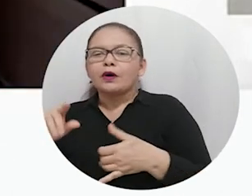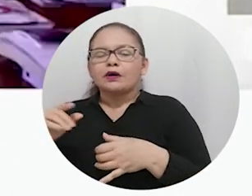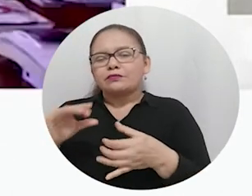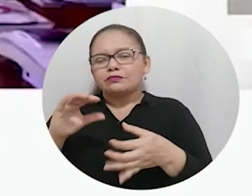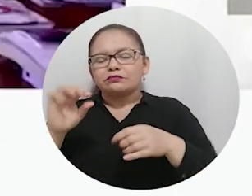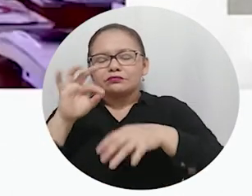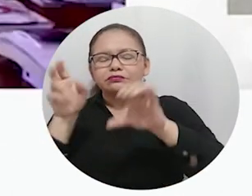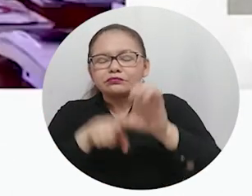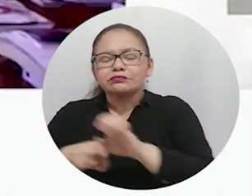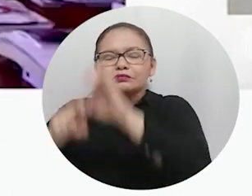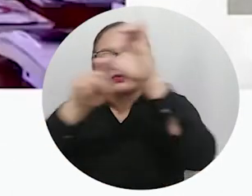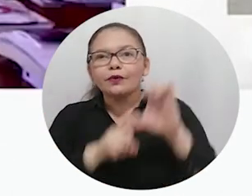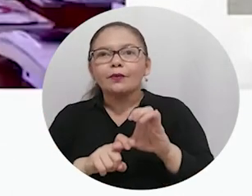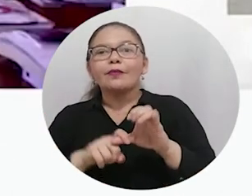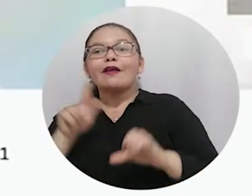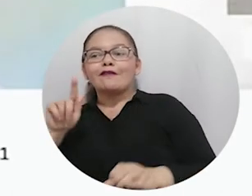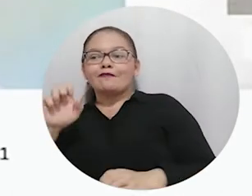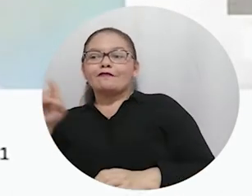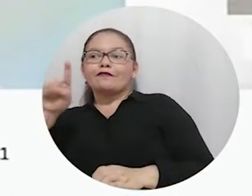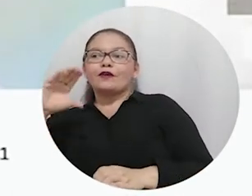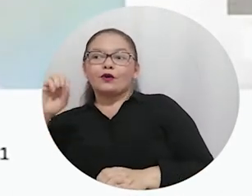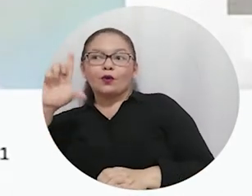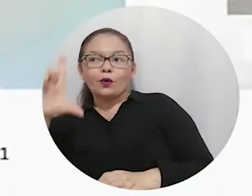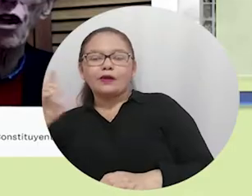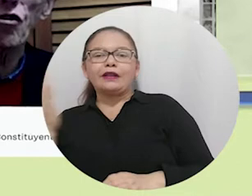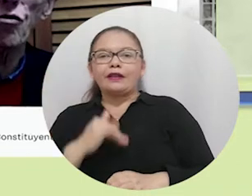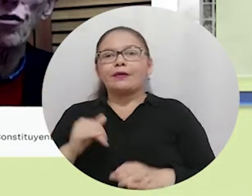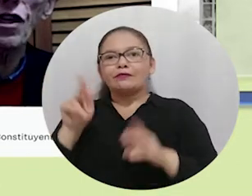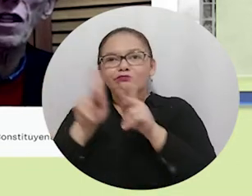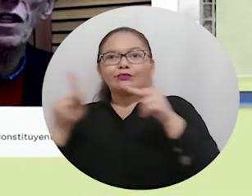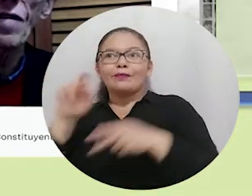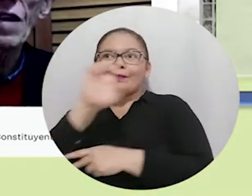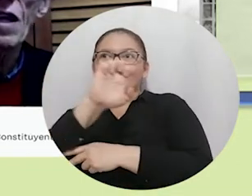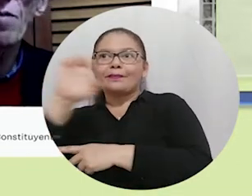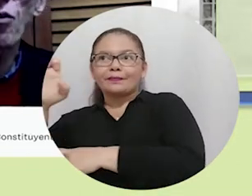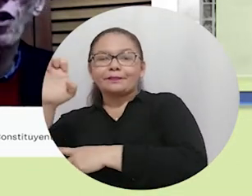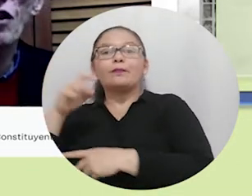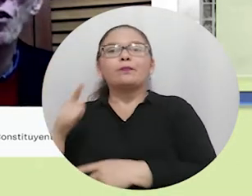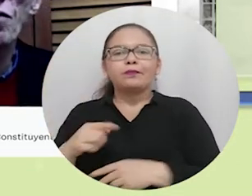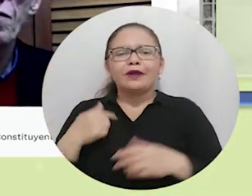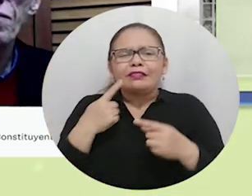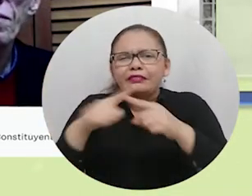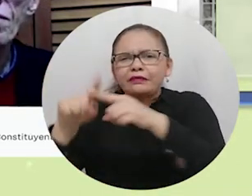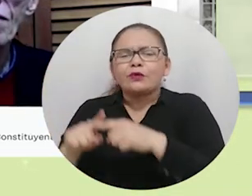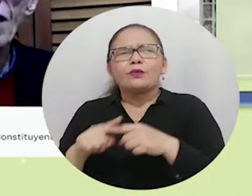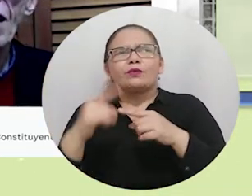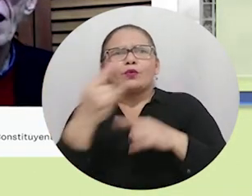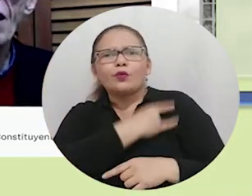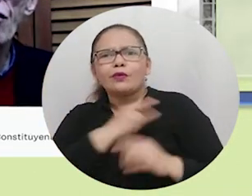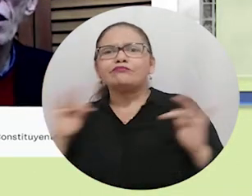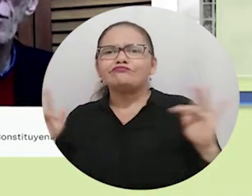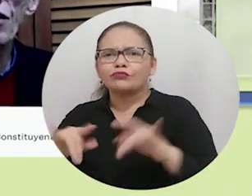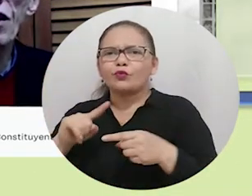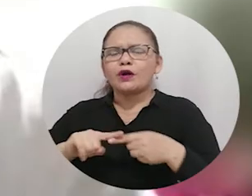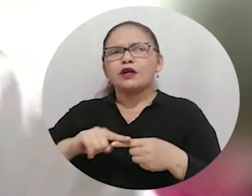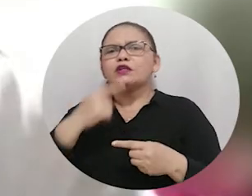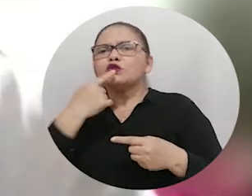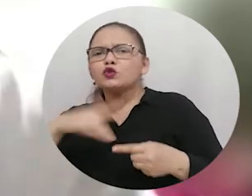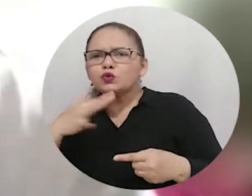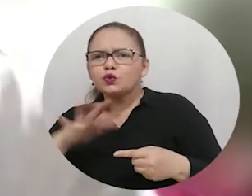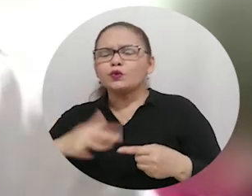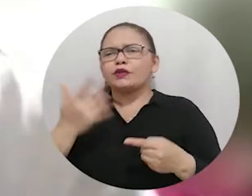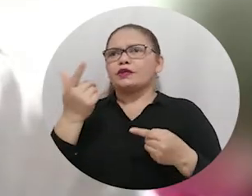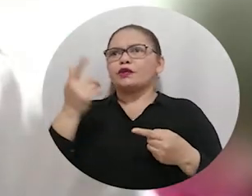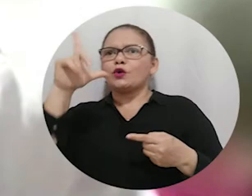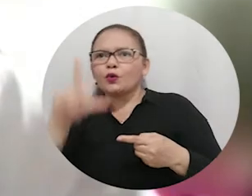la Corporación Plural, PESCOL y El Espectador, con la participación de varias universidades de la región, como la de Sucre,